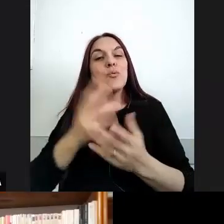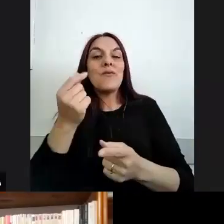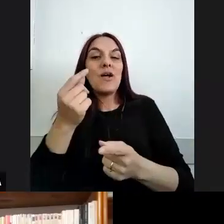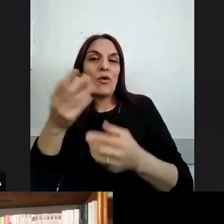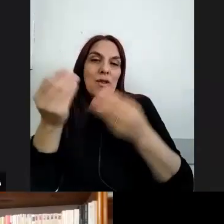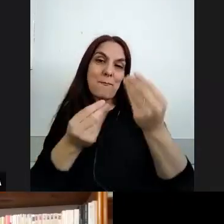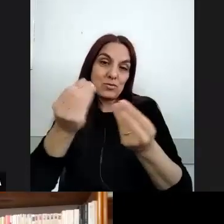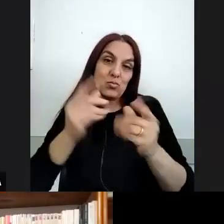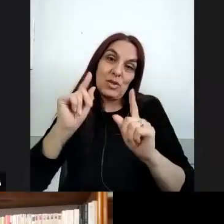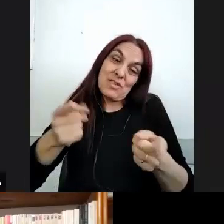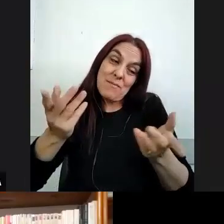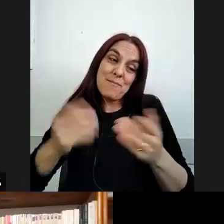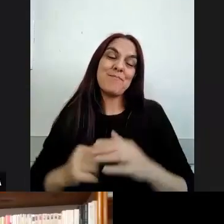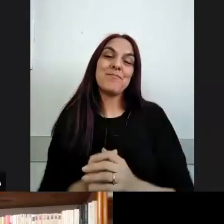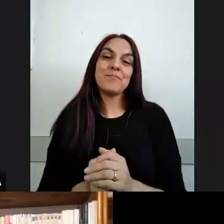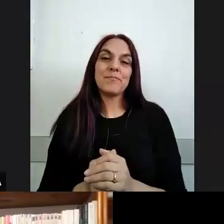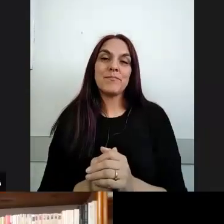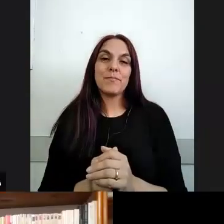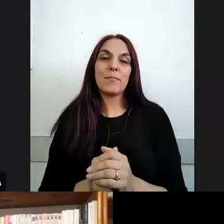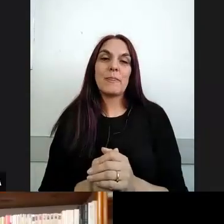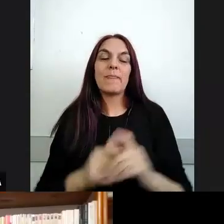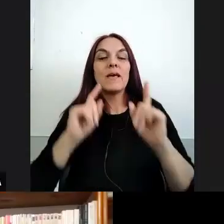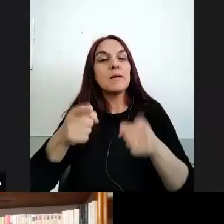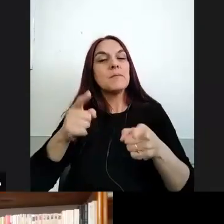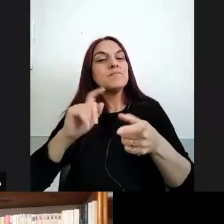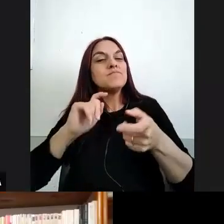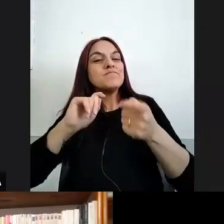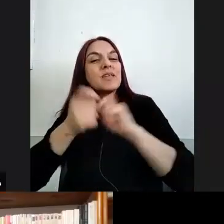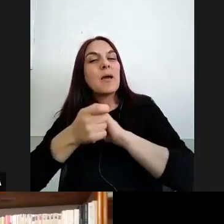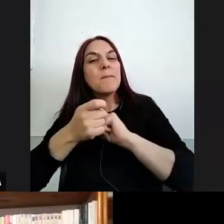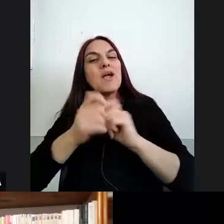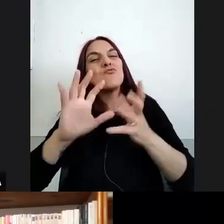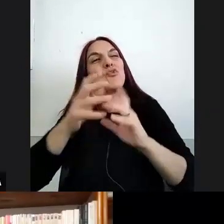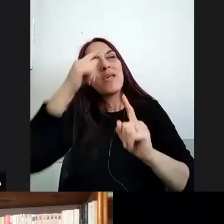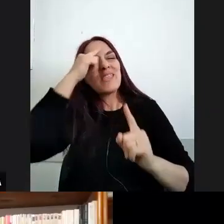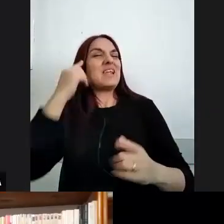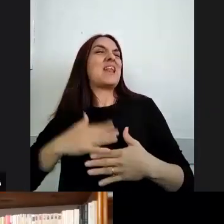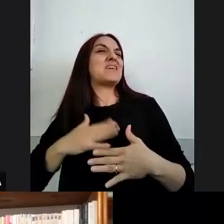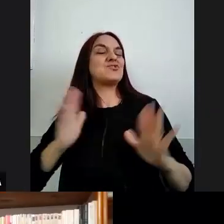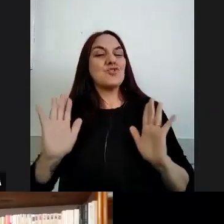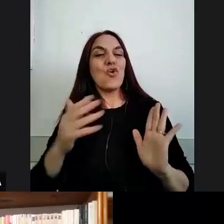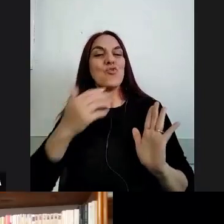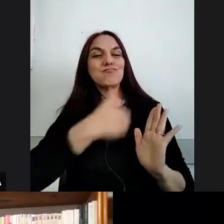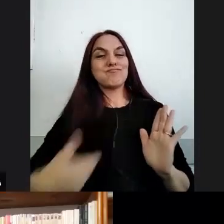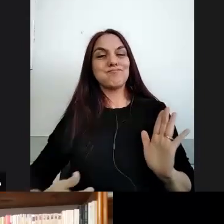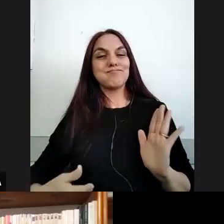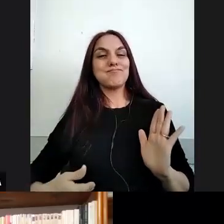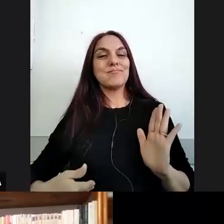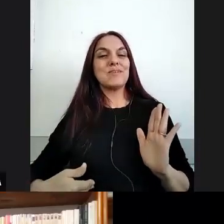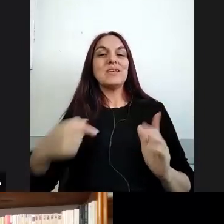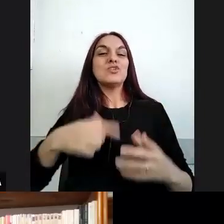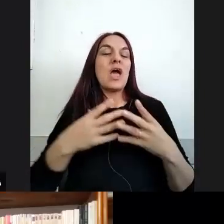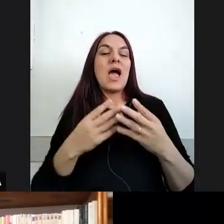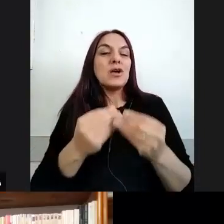y también revisar imágenes del nacionalismo que muchas veces impide reconocer como legítimos